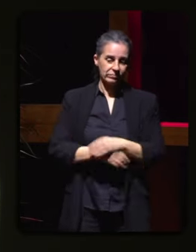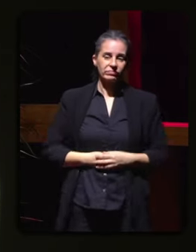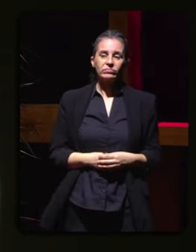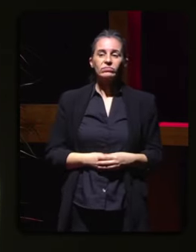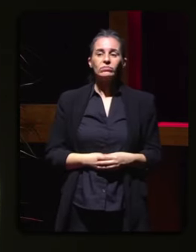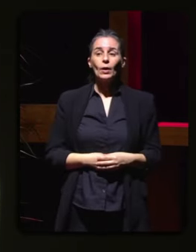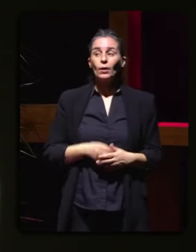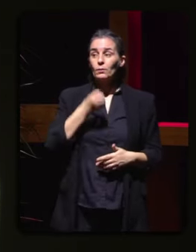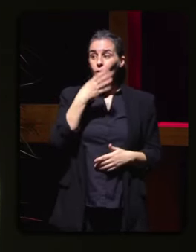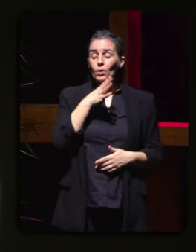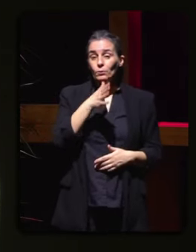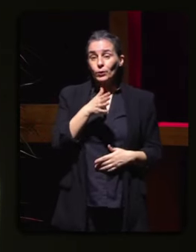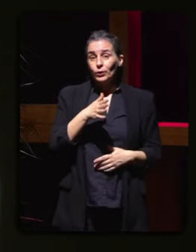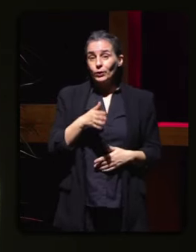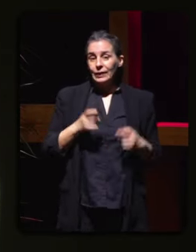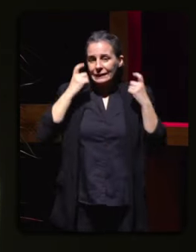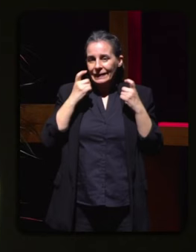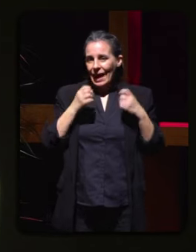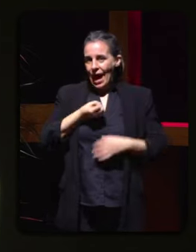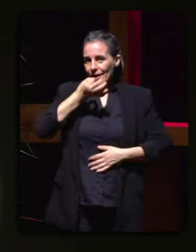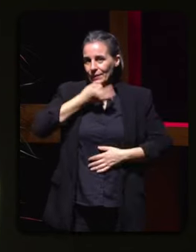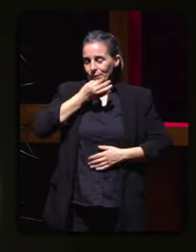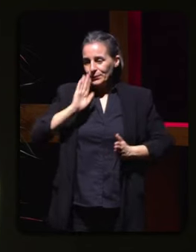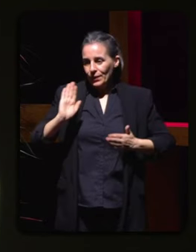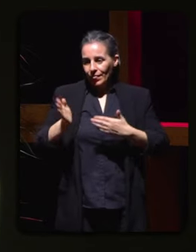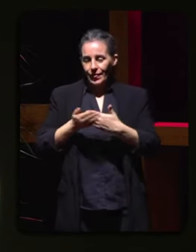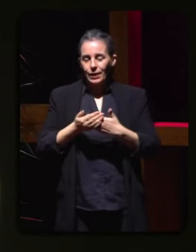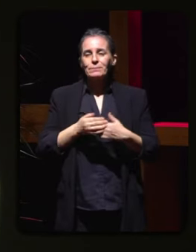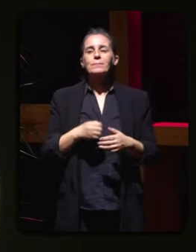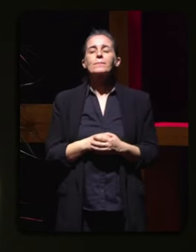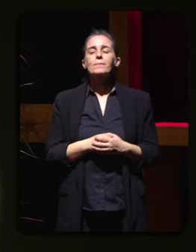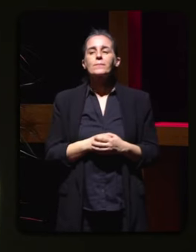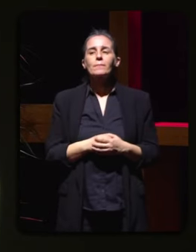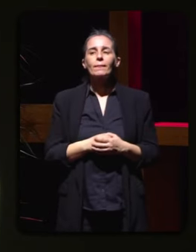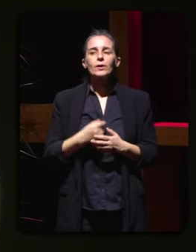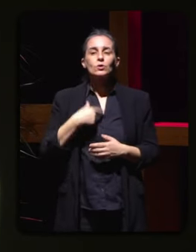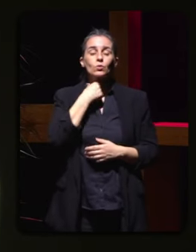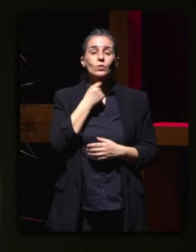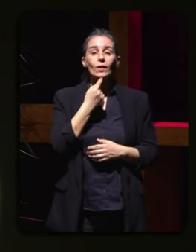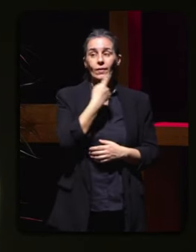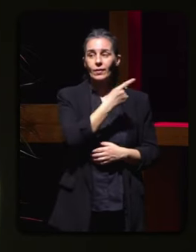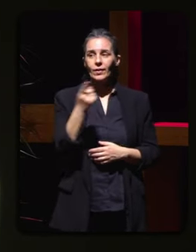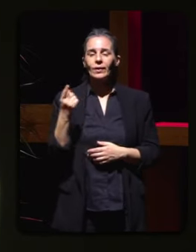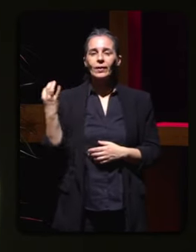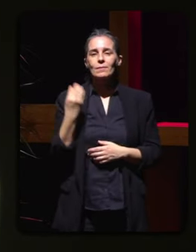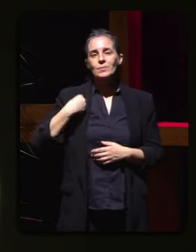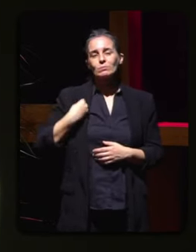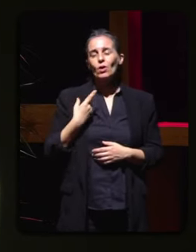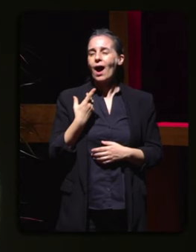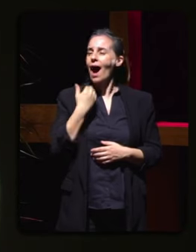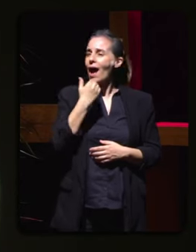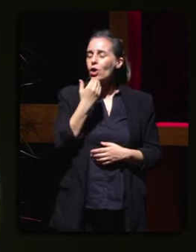ir pechando esta charla xo me gustaría decir que eu creo que si temos unha asignatura